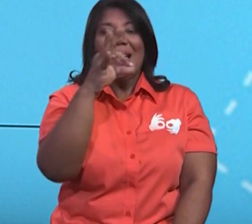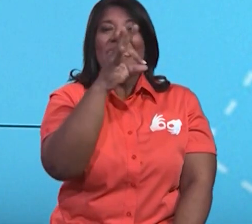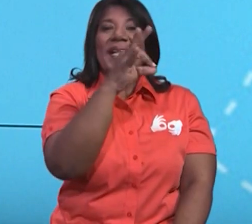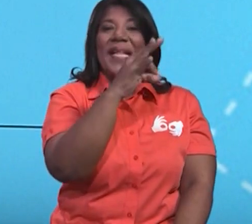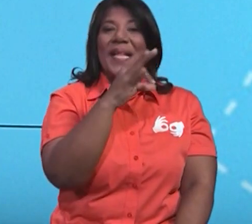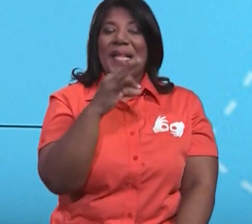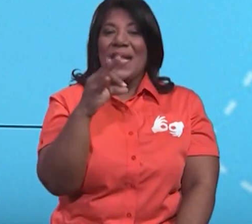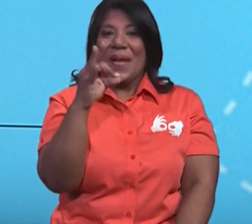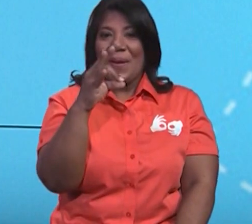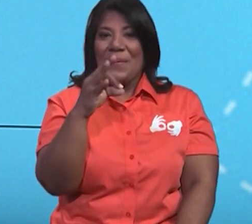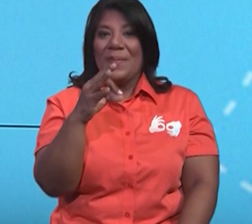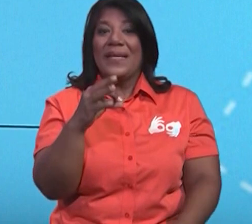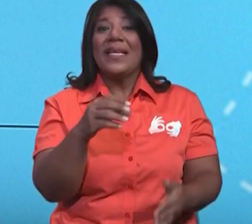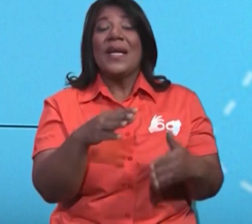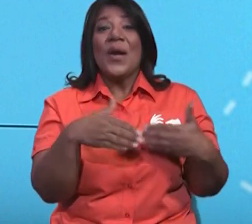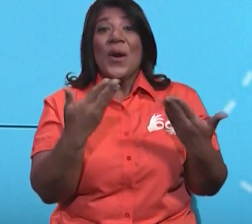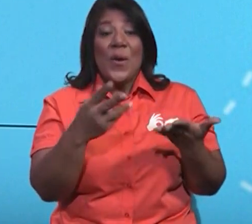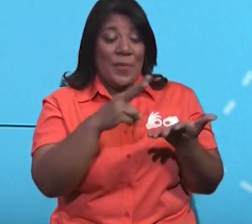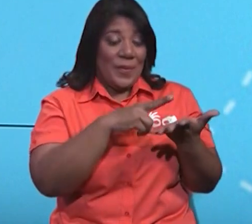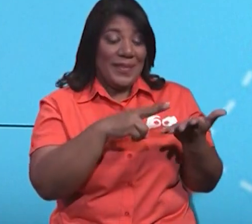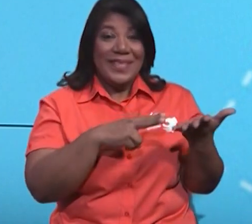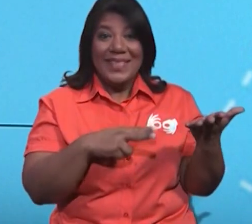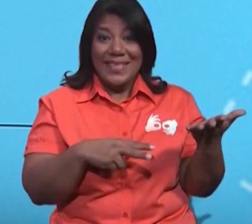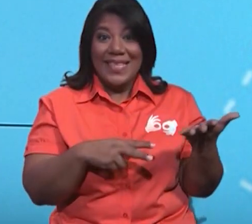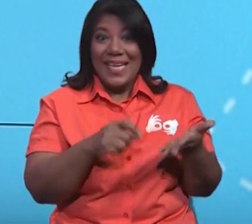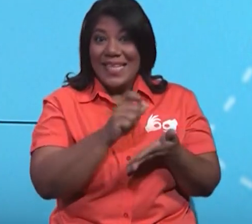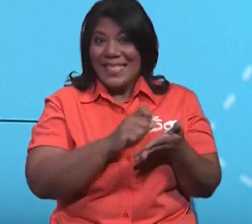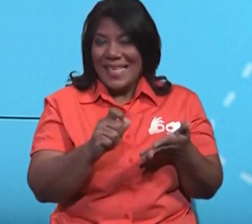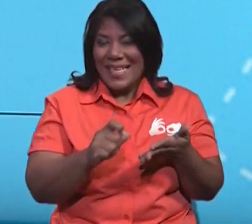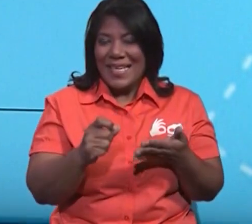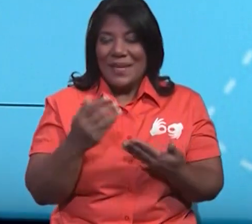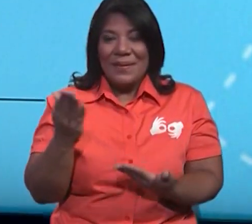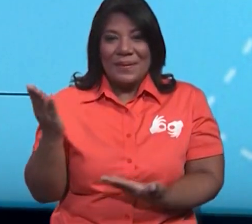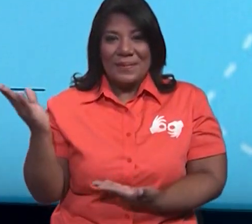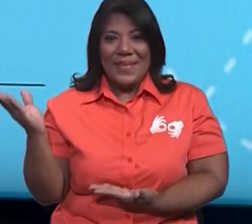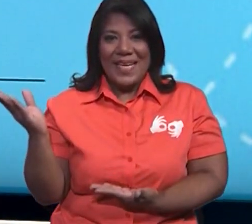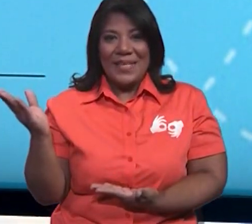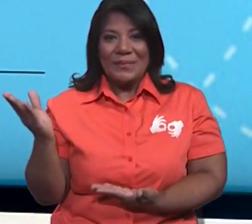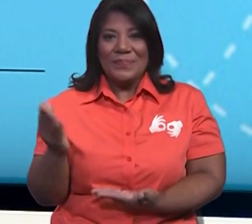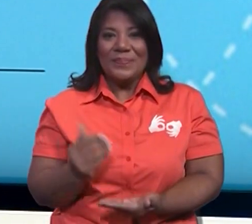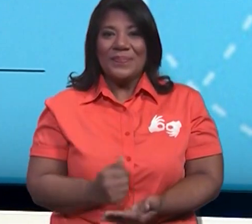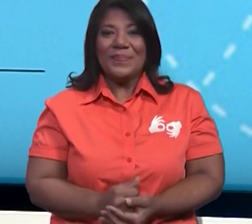este número se lee y se escribe así. Te lo voy a escribir aquí abajo de la rayita.